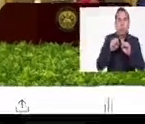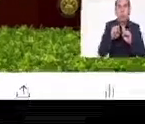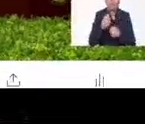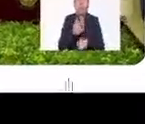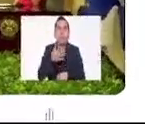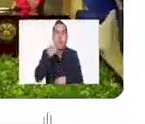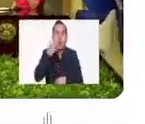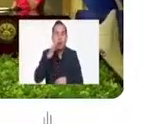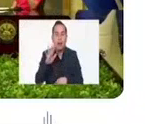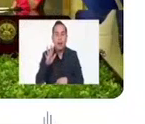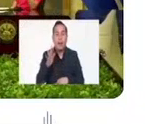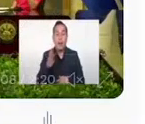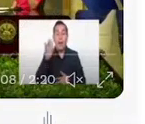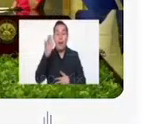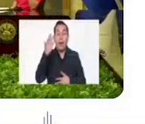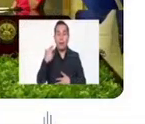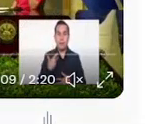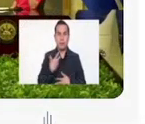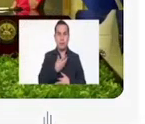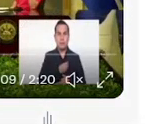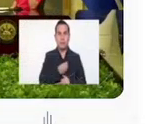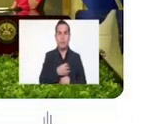Pero vamos a hacer más para acá. Aquí. Ahí está.